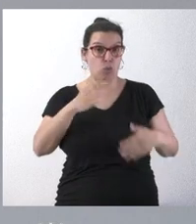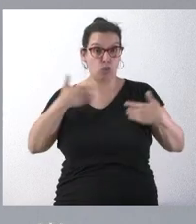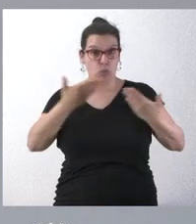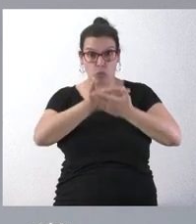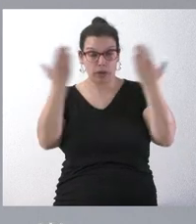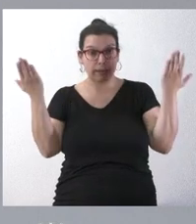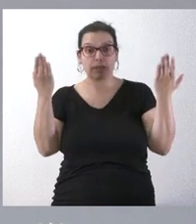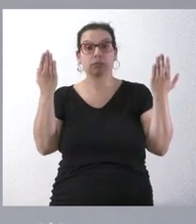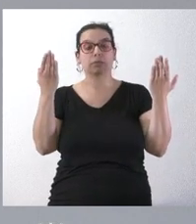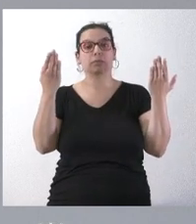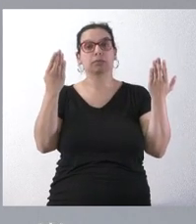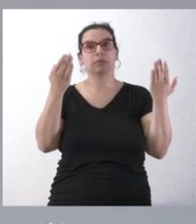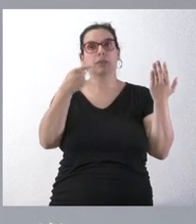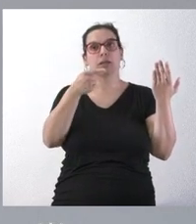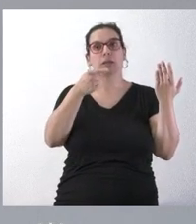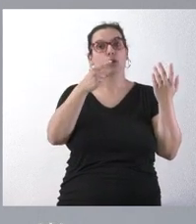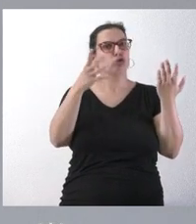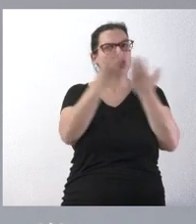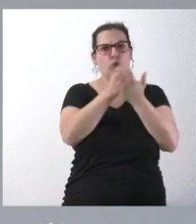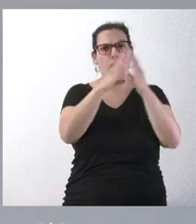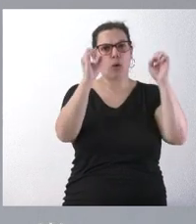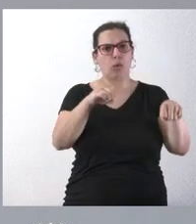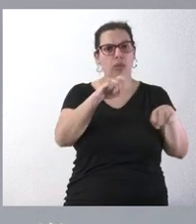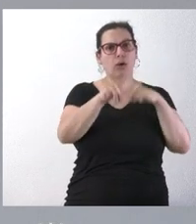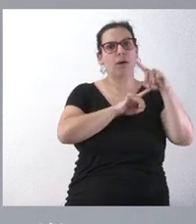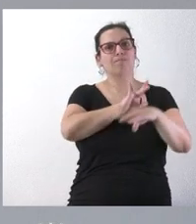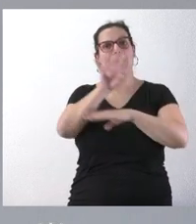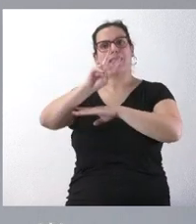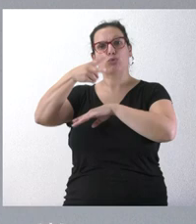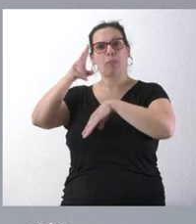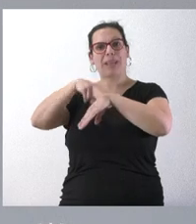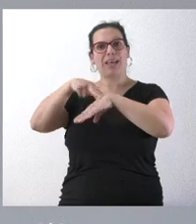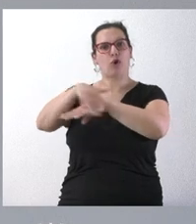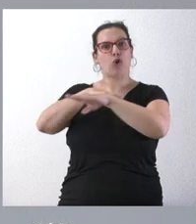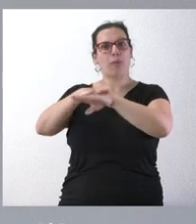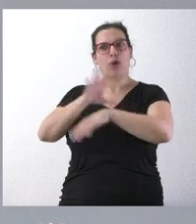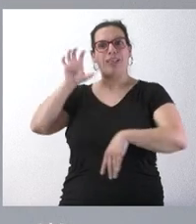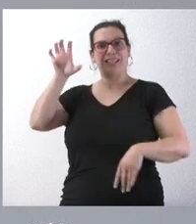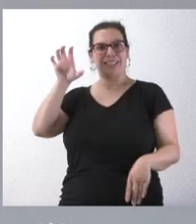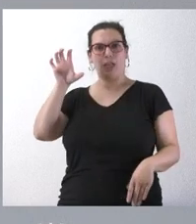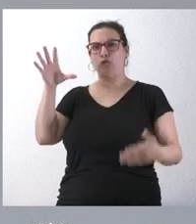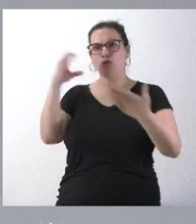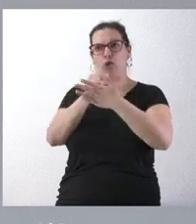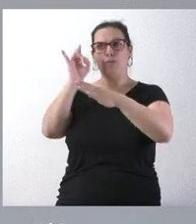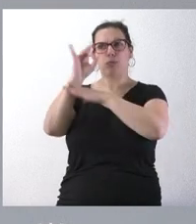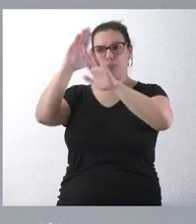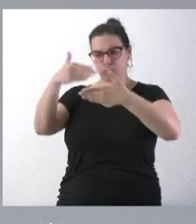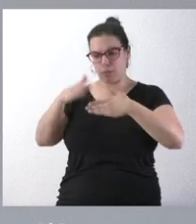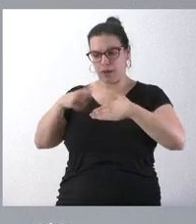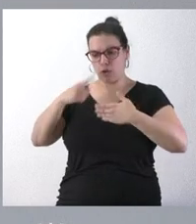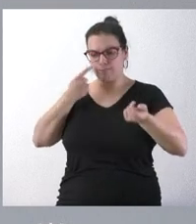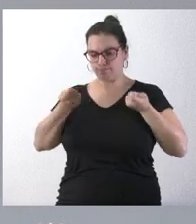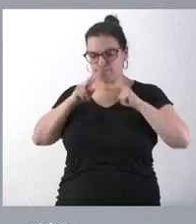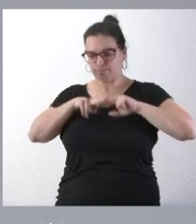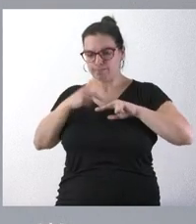municipios son remitidos a cada subdelegación del Gobierno del Estado a efectos de que controlen y